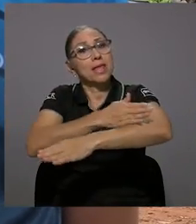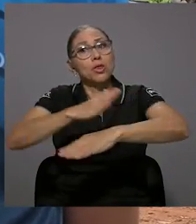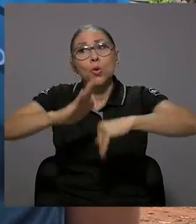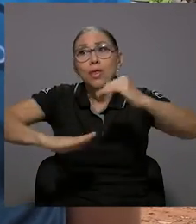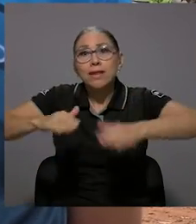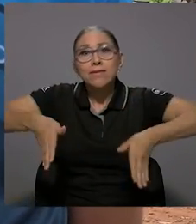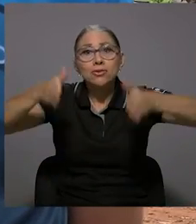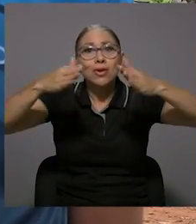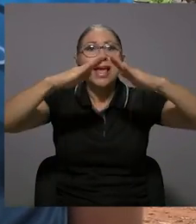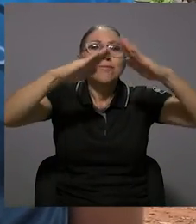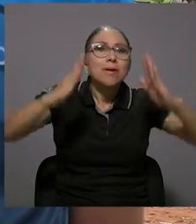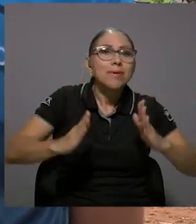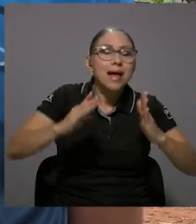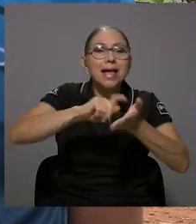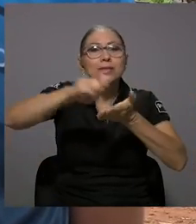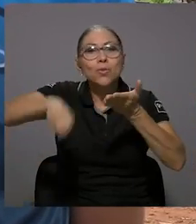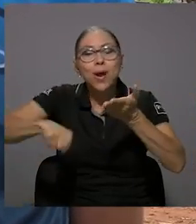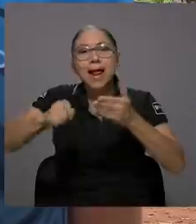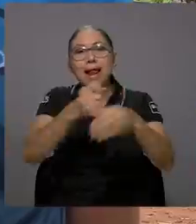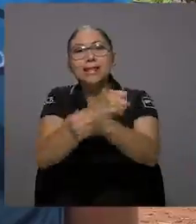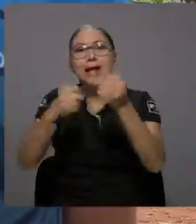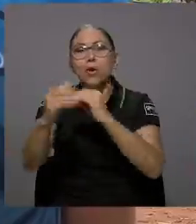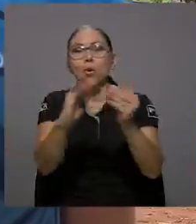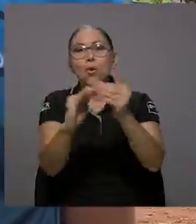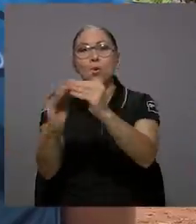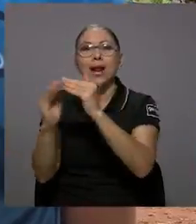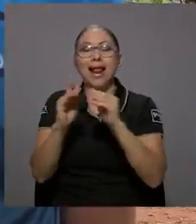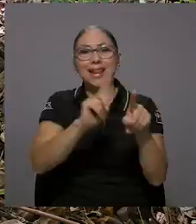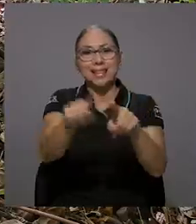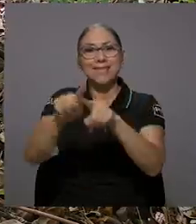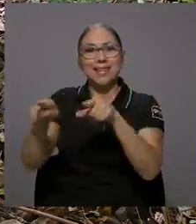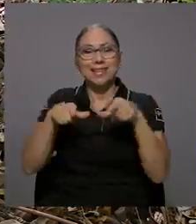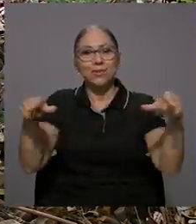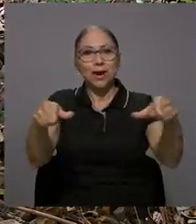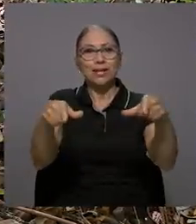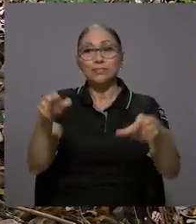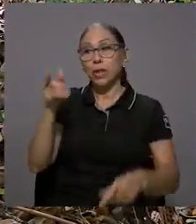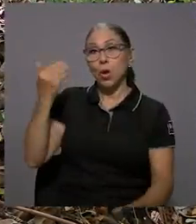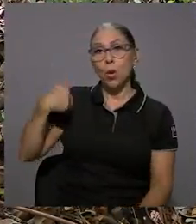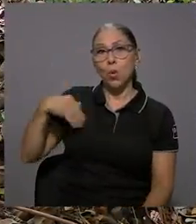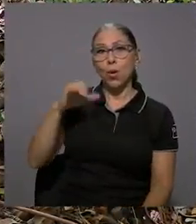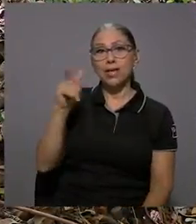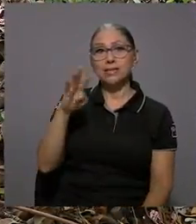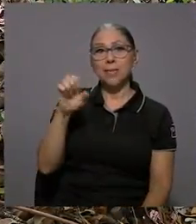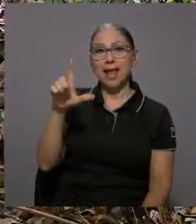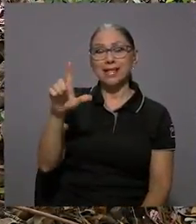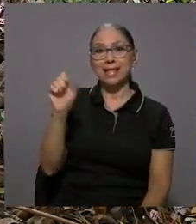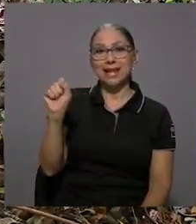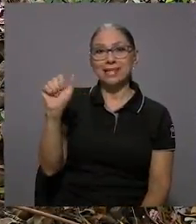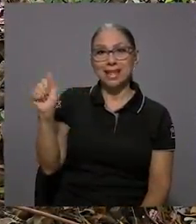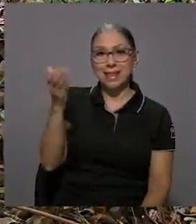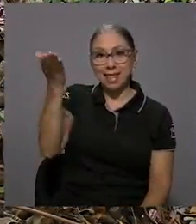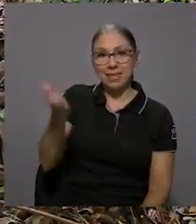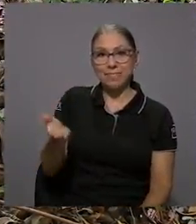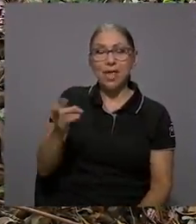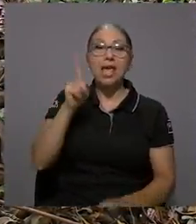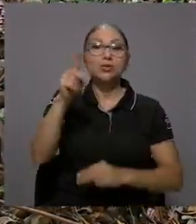parte de mejoramiento de la infraestructura, como lo que es la escuela, el salón comunal y otros espacios dentro de la comunidad.